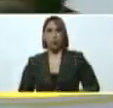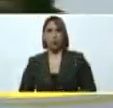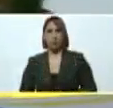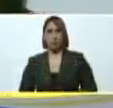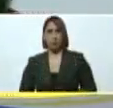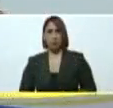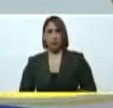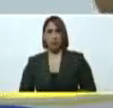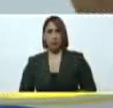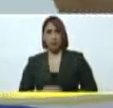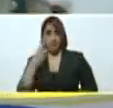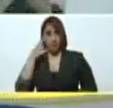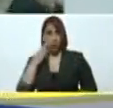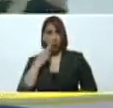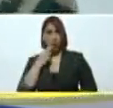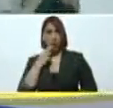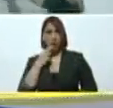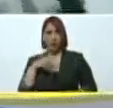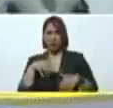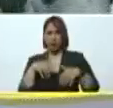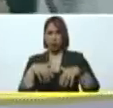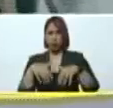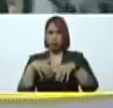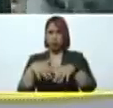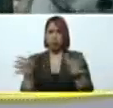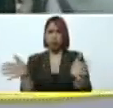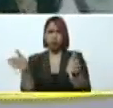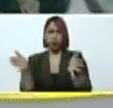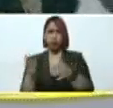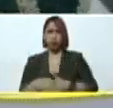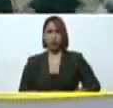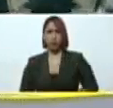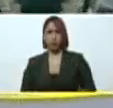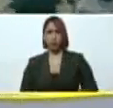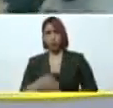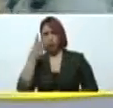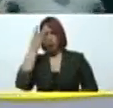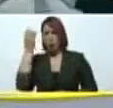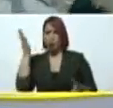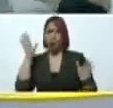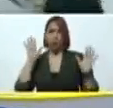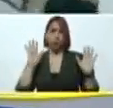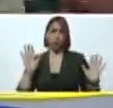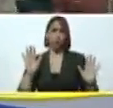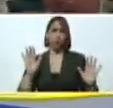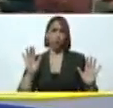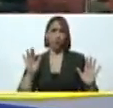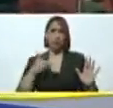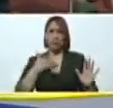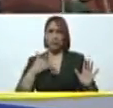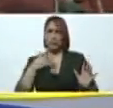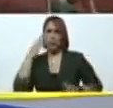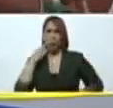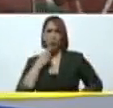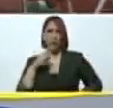Cuando Bolívar arenga a las tropas, Dios santo, era Bolívar ahí presente.